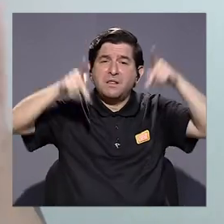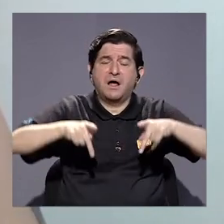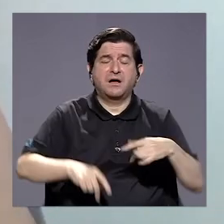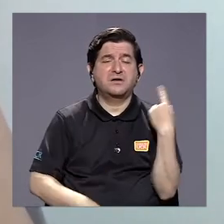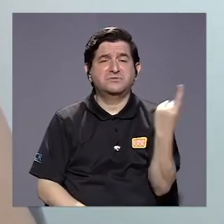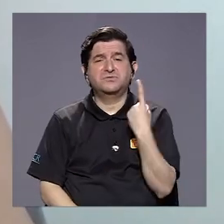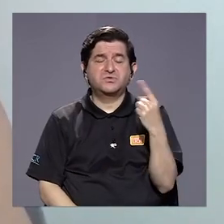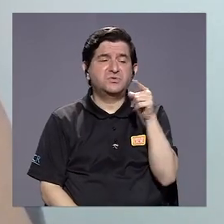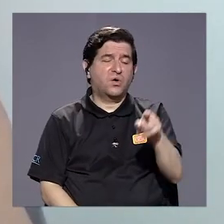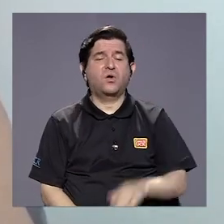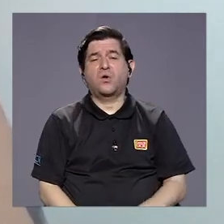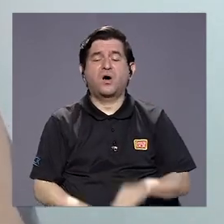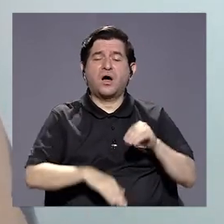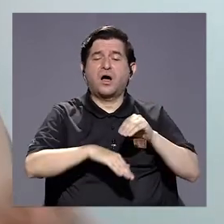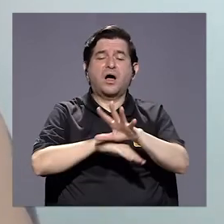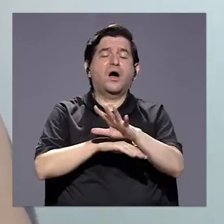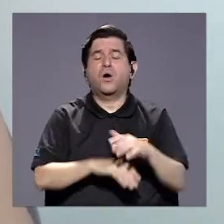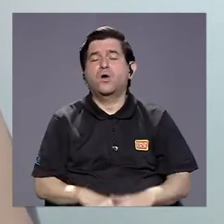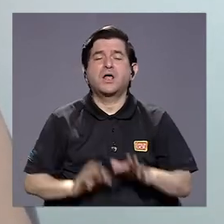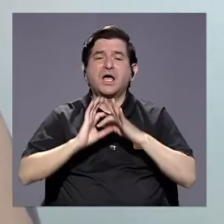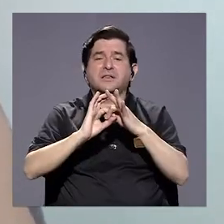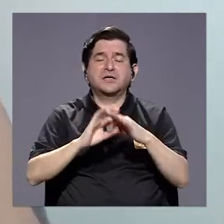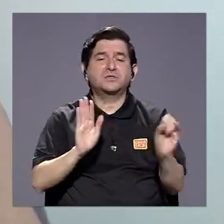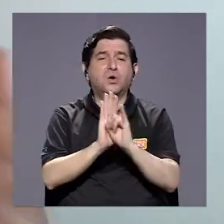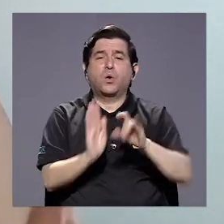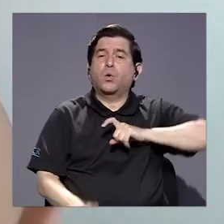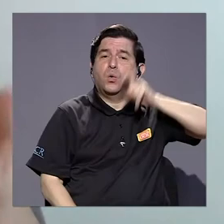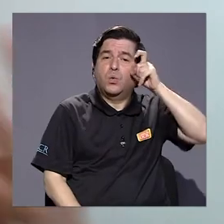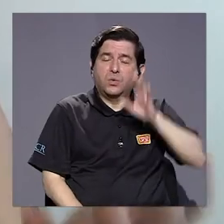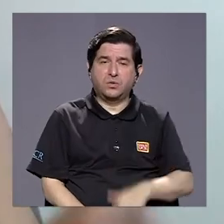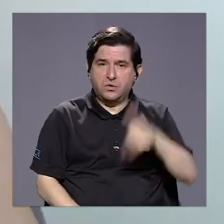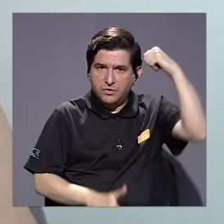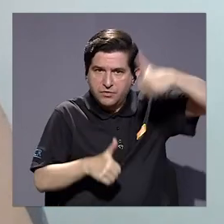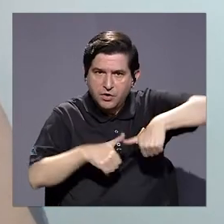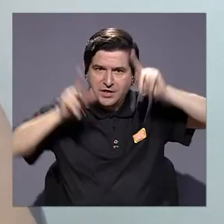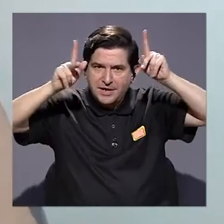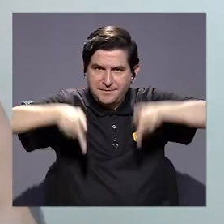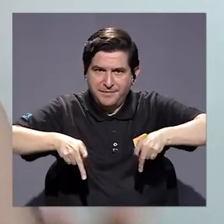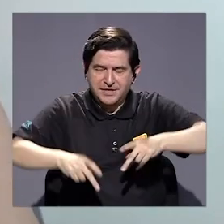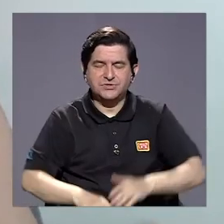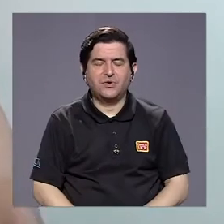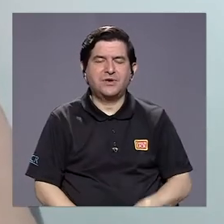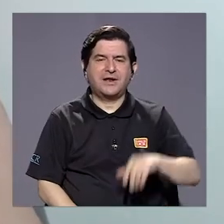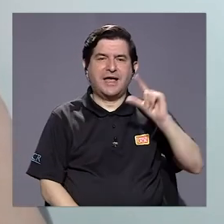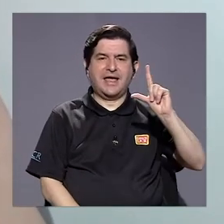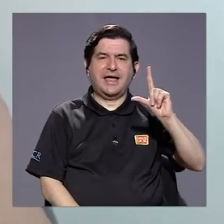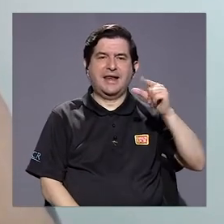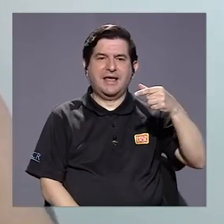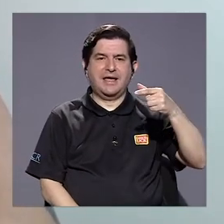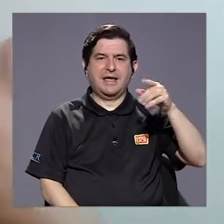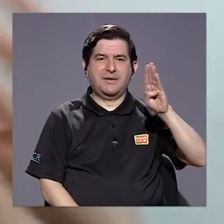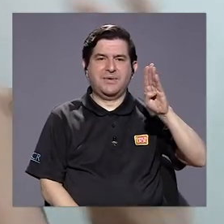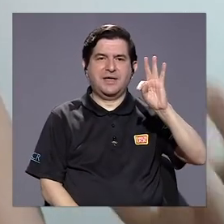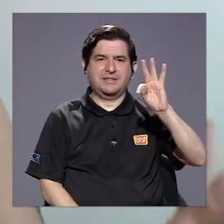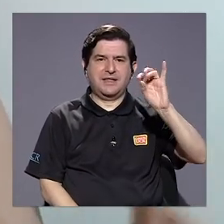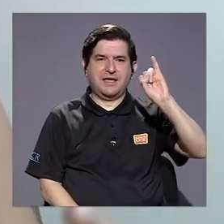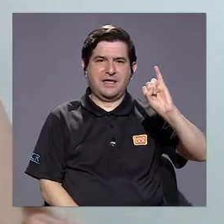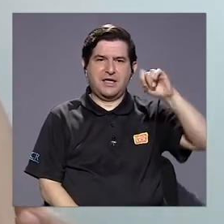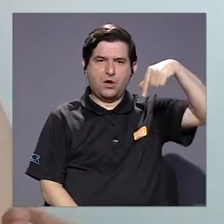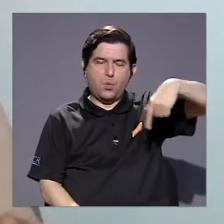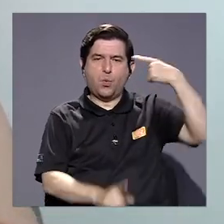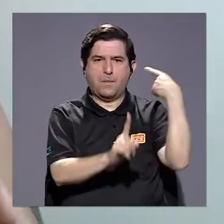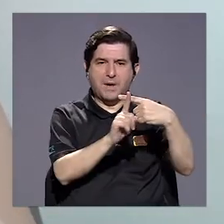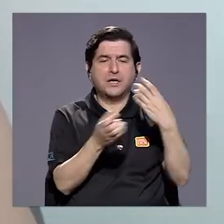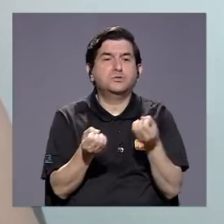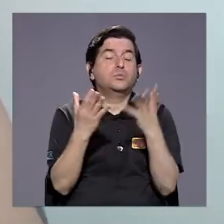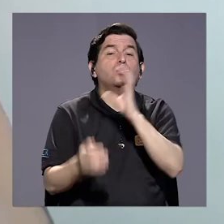persona únicamente a su orientación sexual o a su identidad de género. Recordemos que las personas LGBTIQ+, tenemos muchas